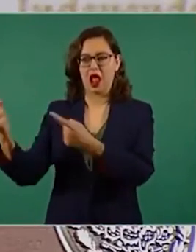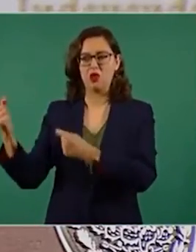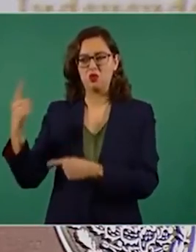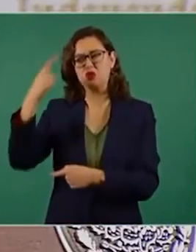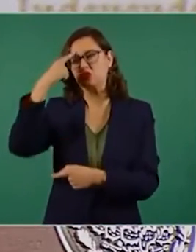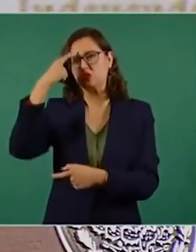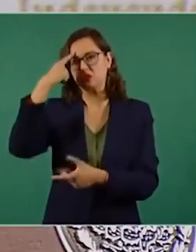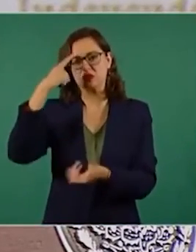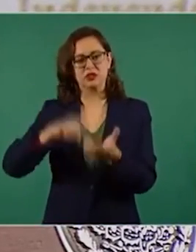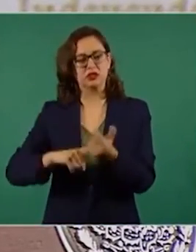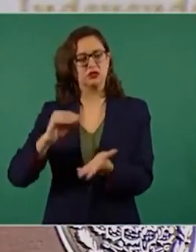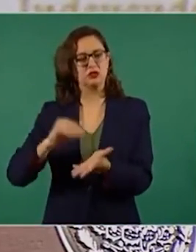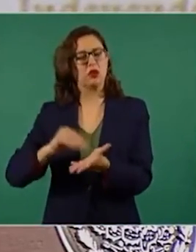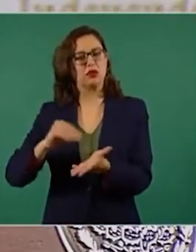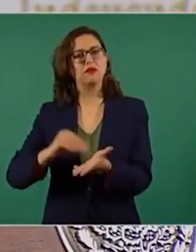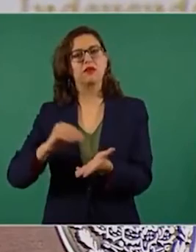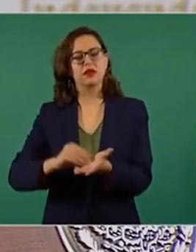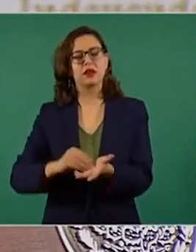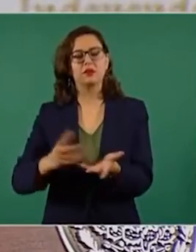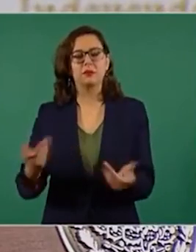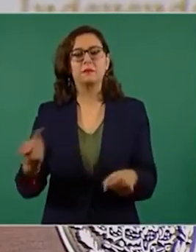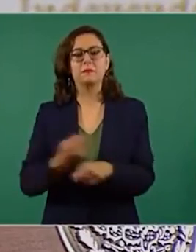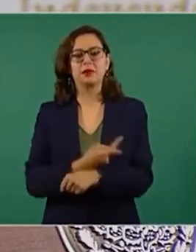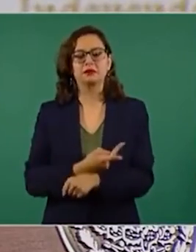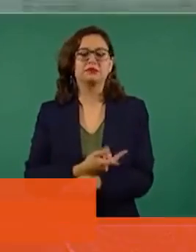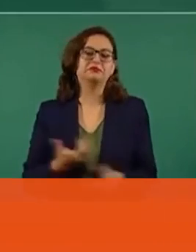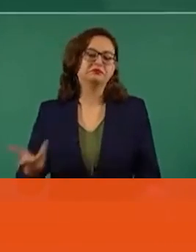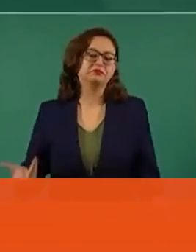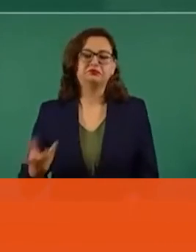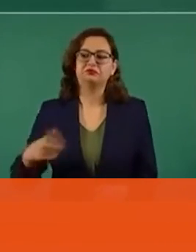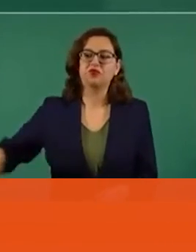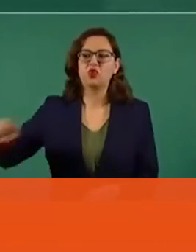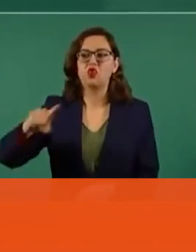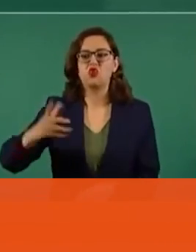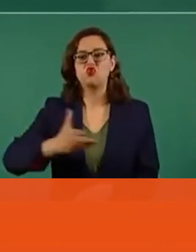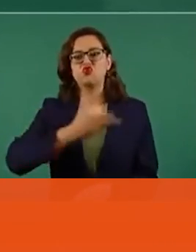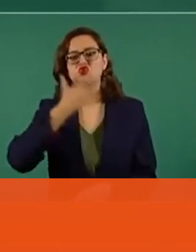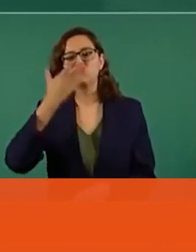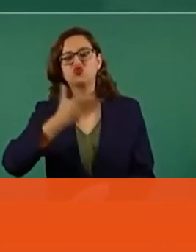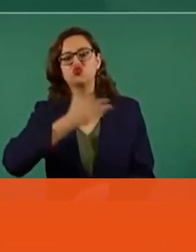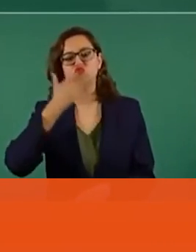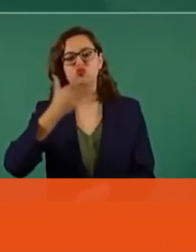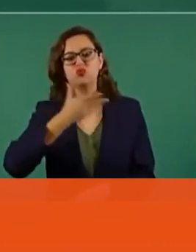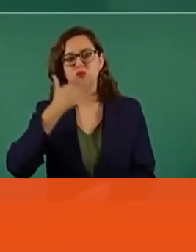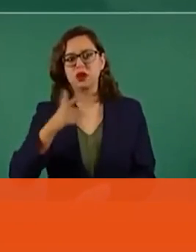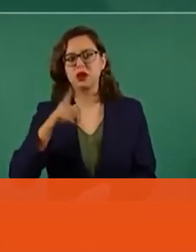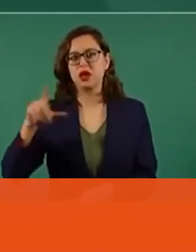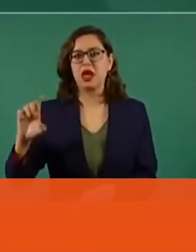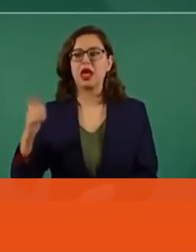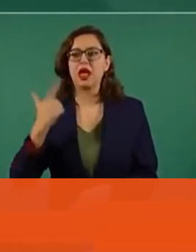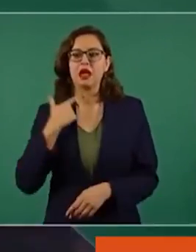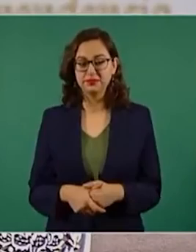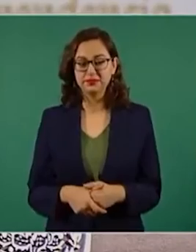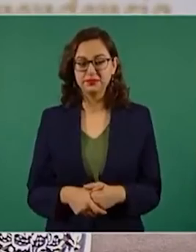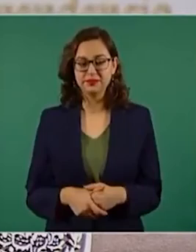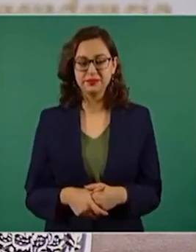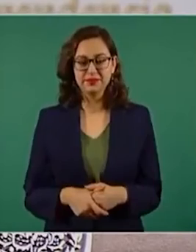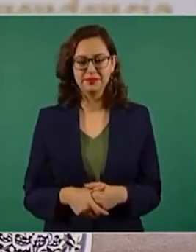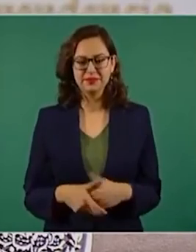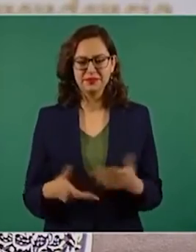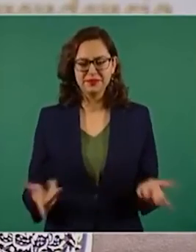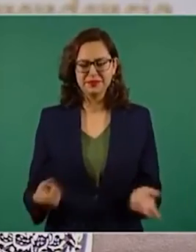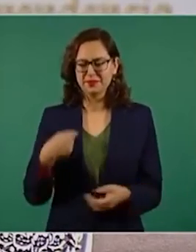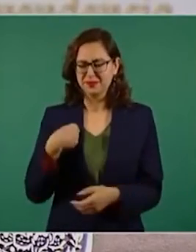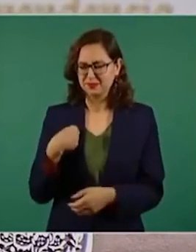autoritaria, que se heredó del periodo neoliberal. Y estoy